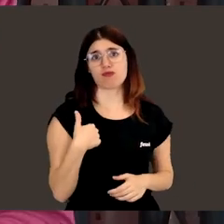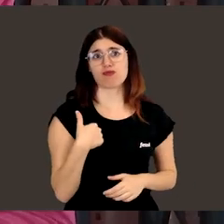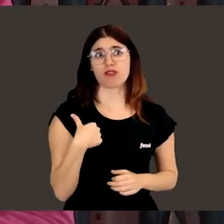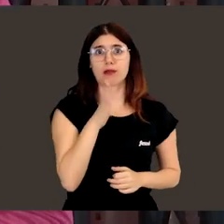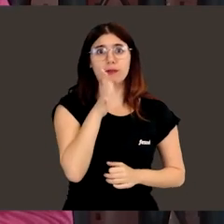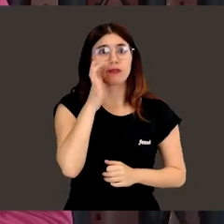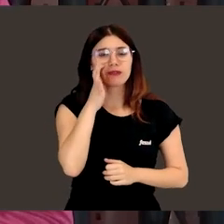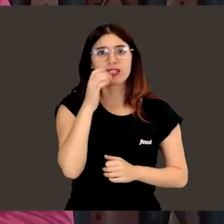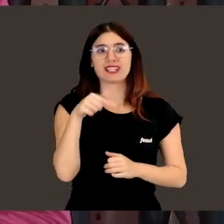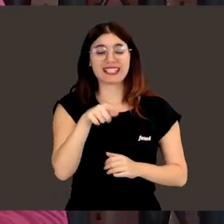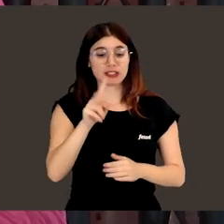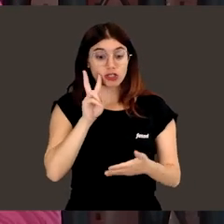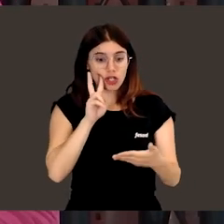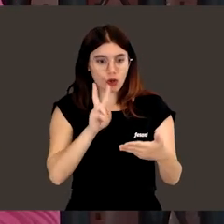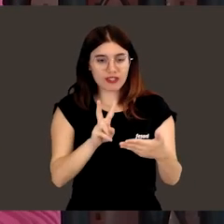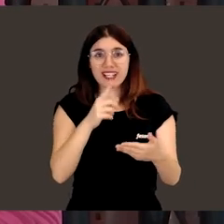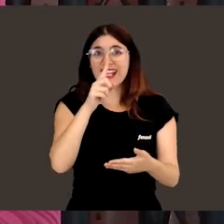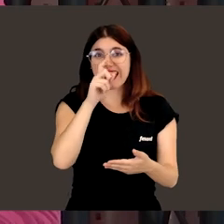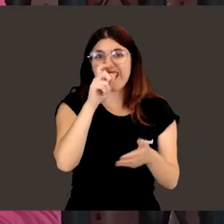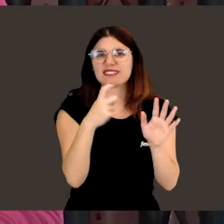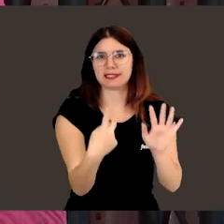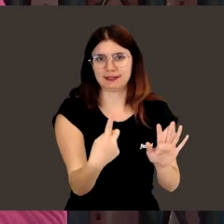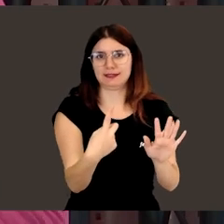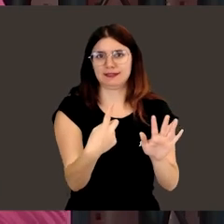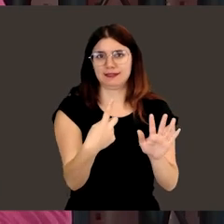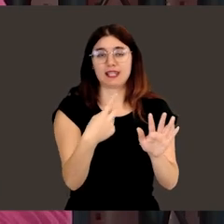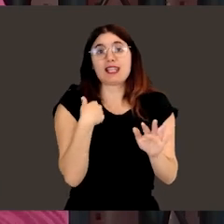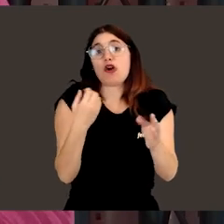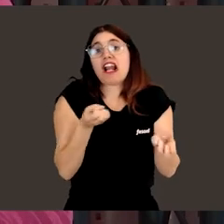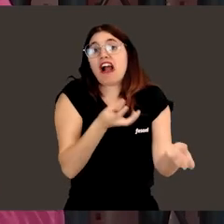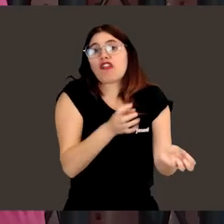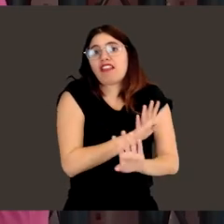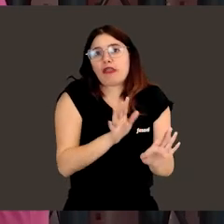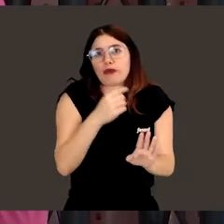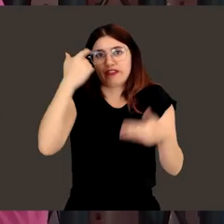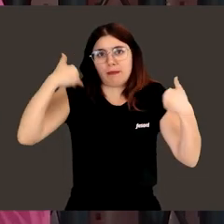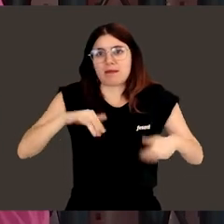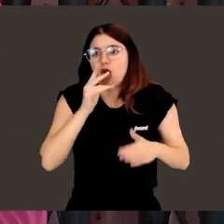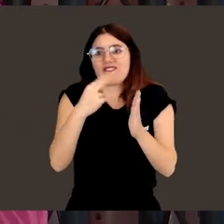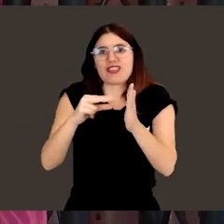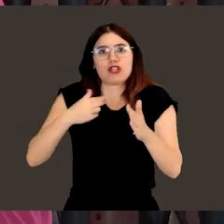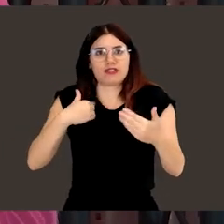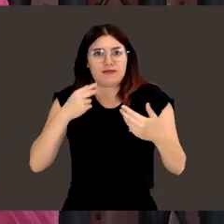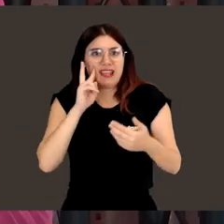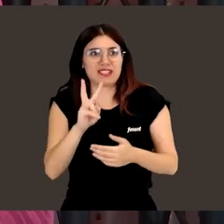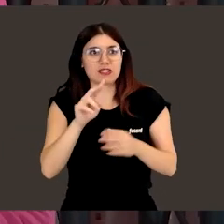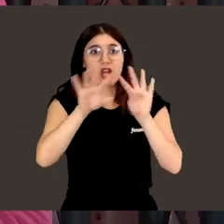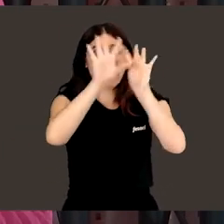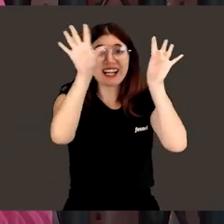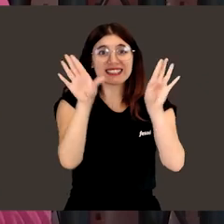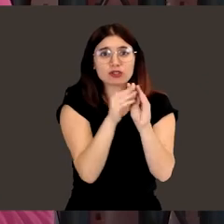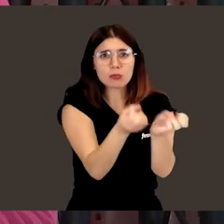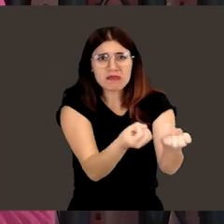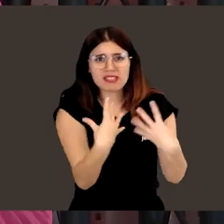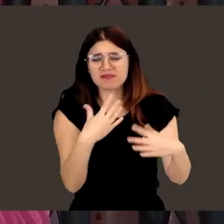grábalo y mándamelo. Y tú no sabes, con seis años, y lo que le habrían contado en los vídeos que habría visto,